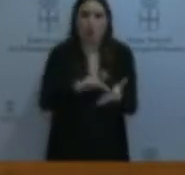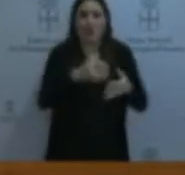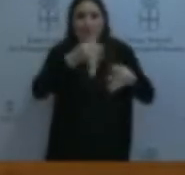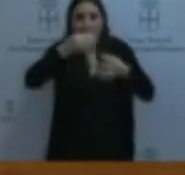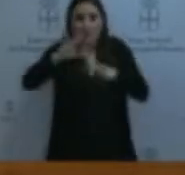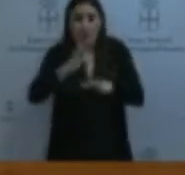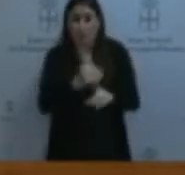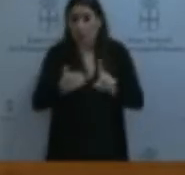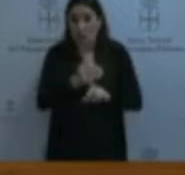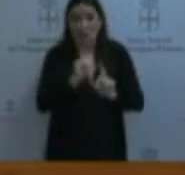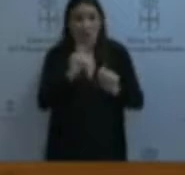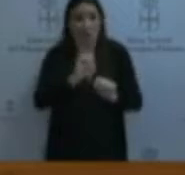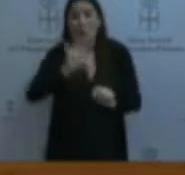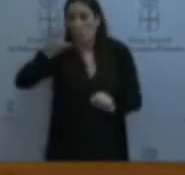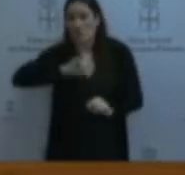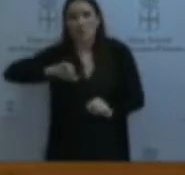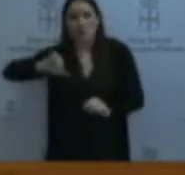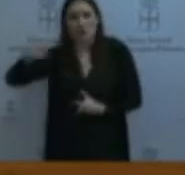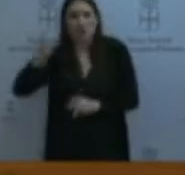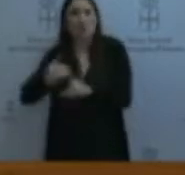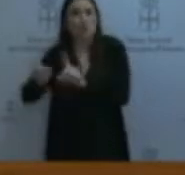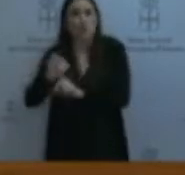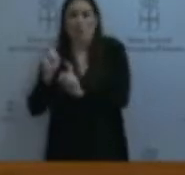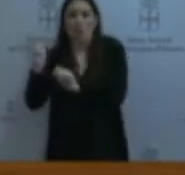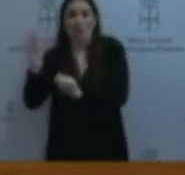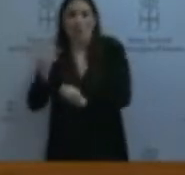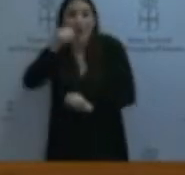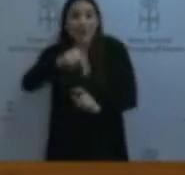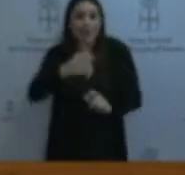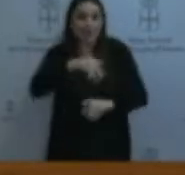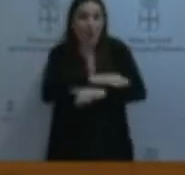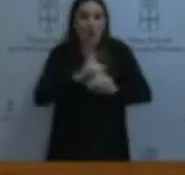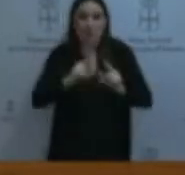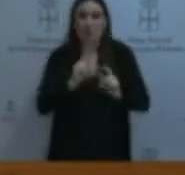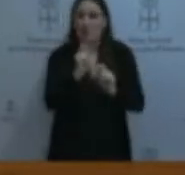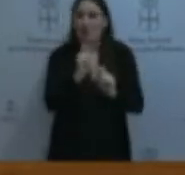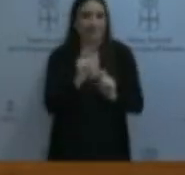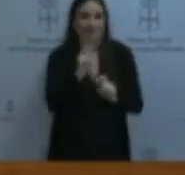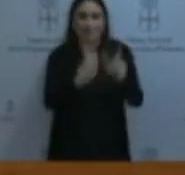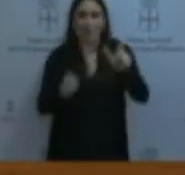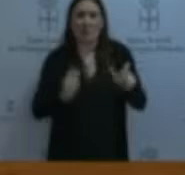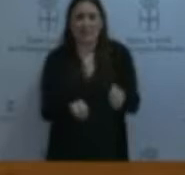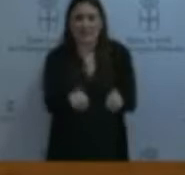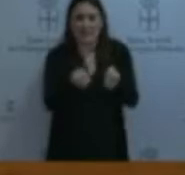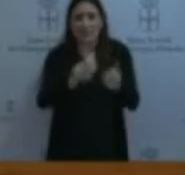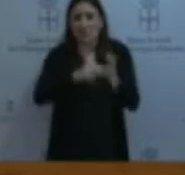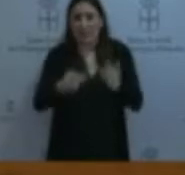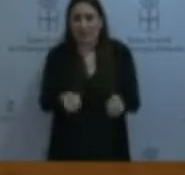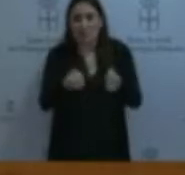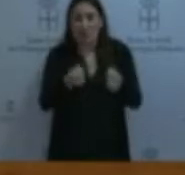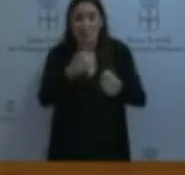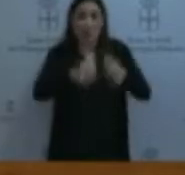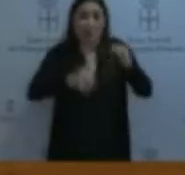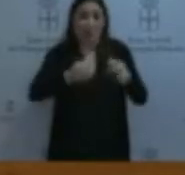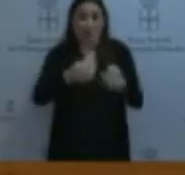solucionar lo que otras comunidades autónomas sí fueron capaces de solucionar. Plantías escasas, mala implantación de nuevas tecnologías, juzgados en condiciones